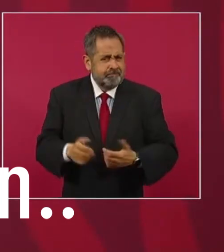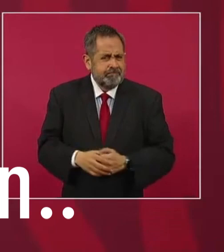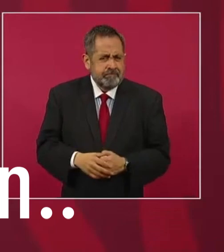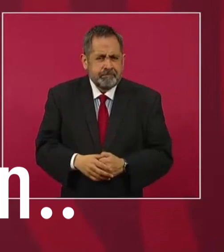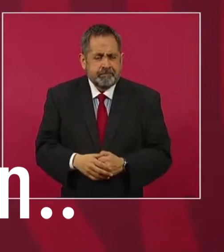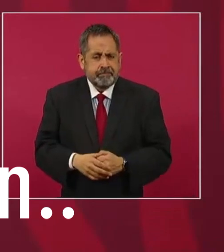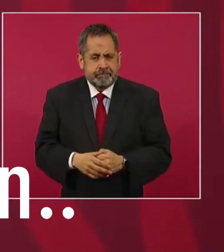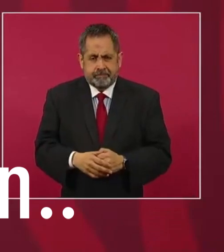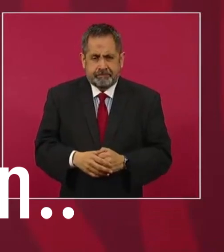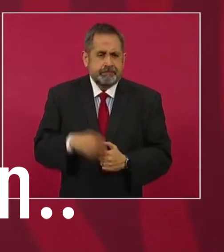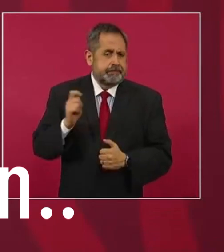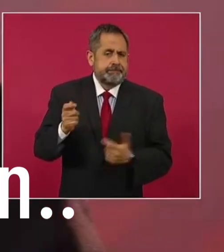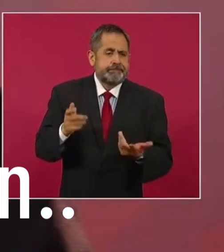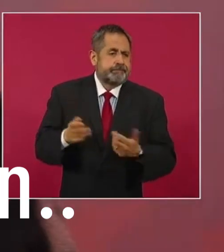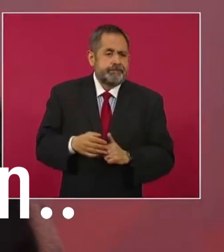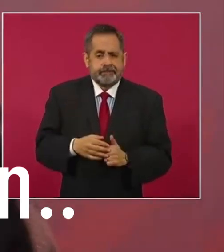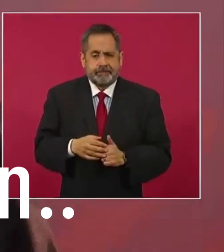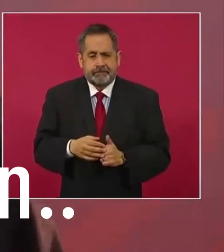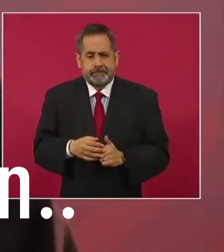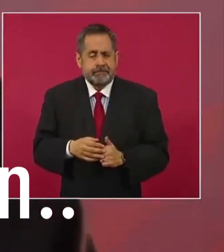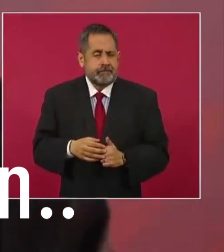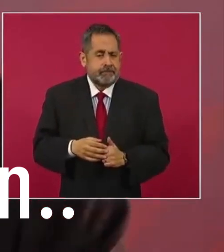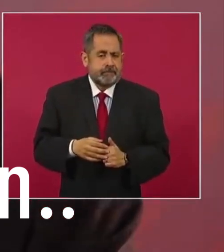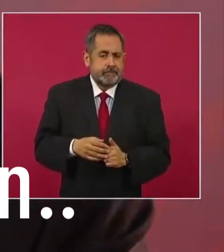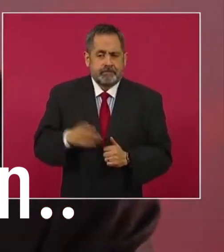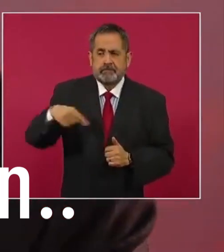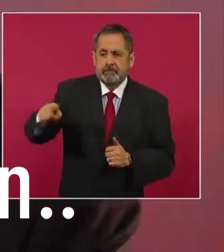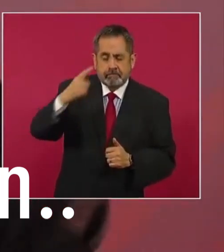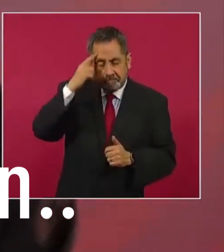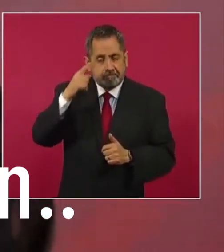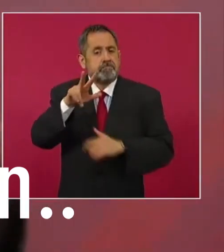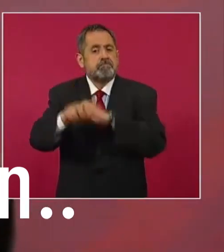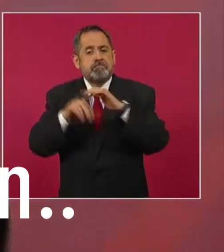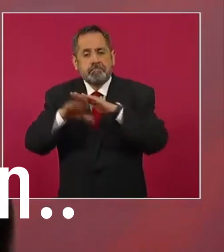porque tampoco son menores de edad.